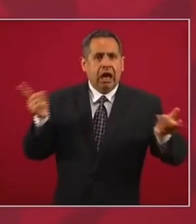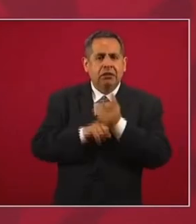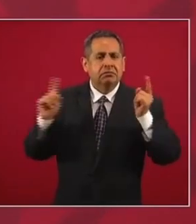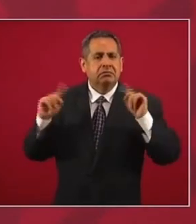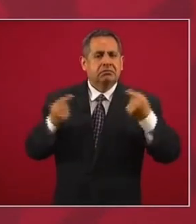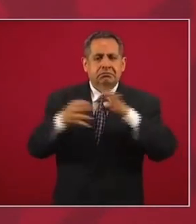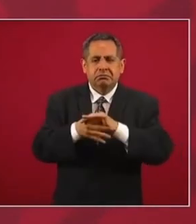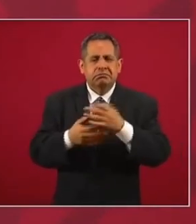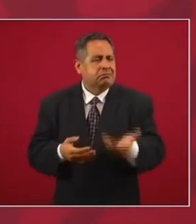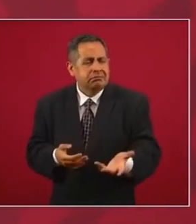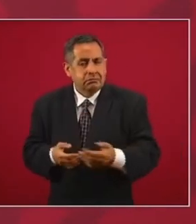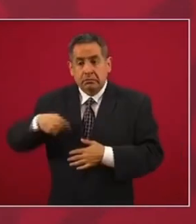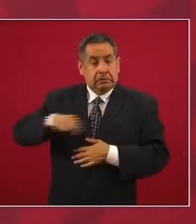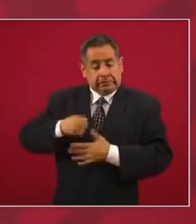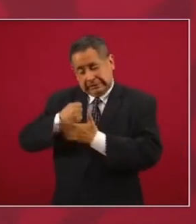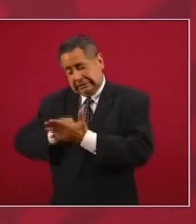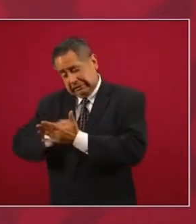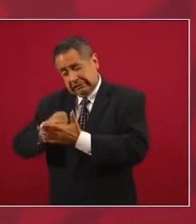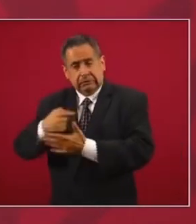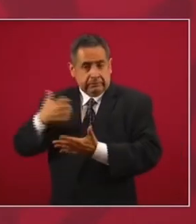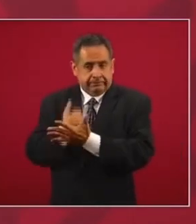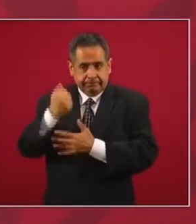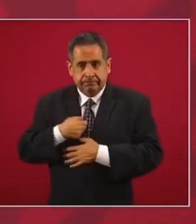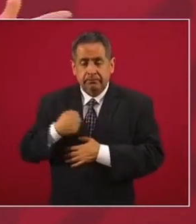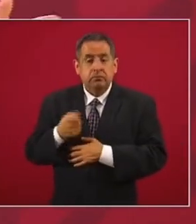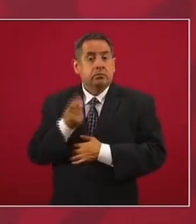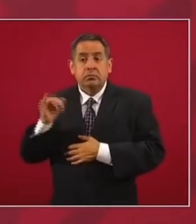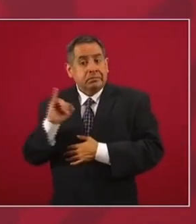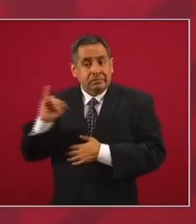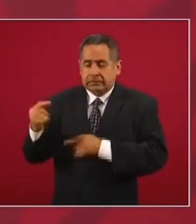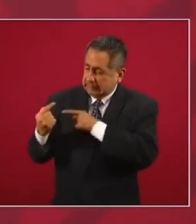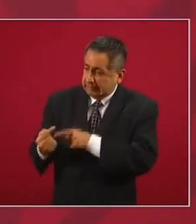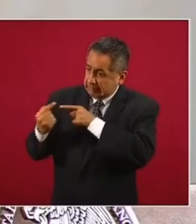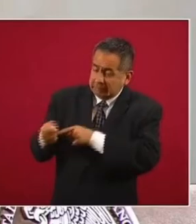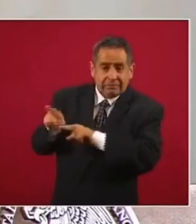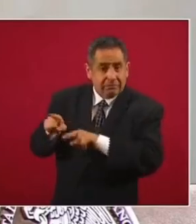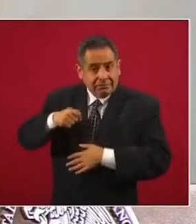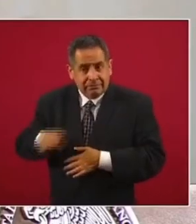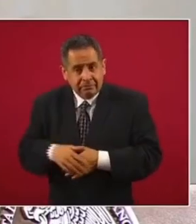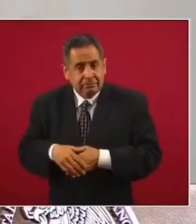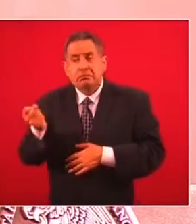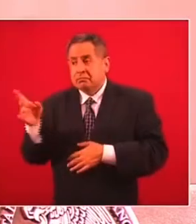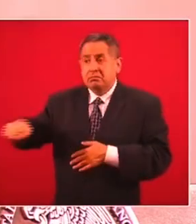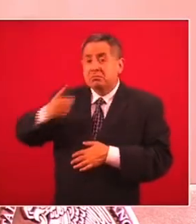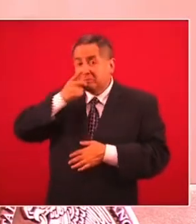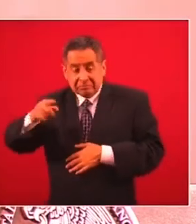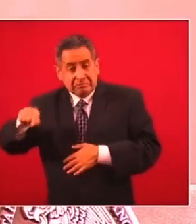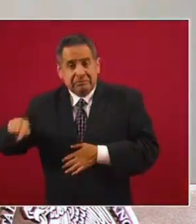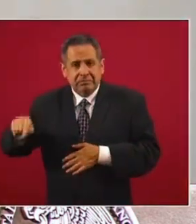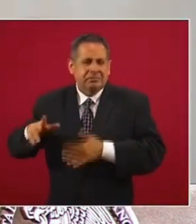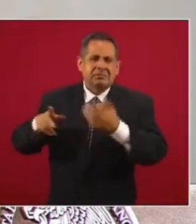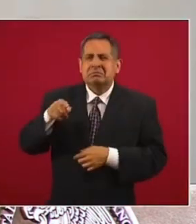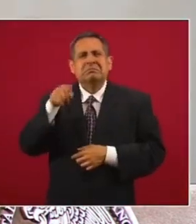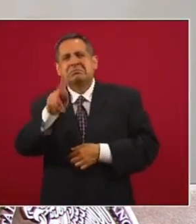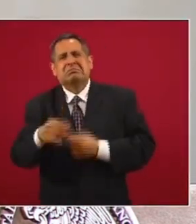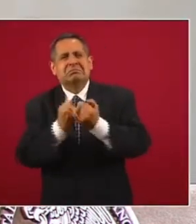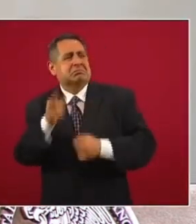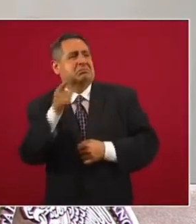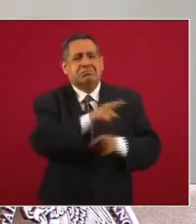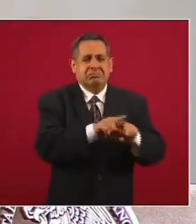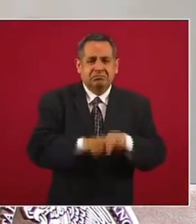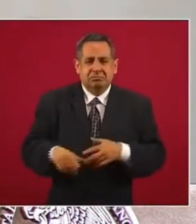Nosotros, para triunfar, tuvimos que enfrentar a extremistas de izquierda. Habían quienes decían que éramos iguales,